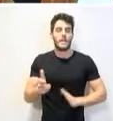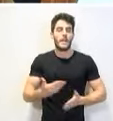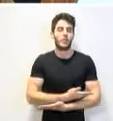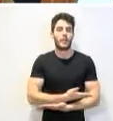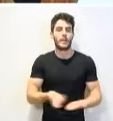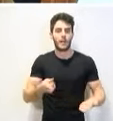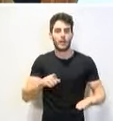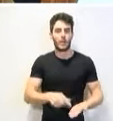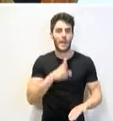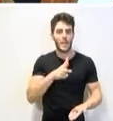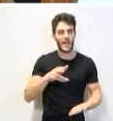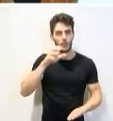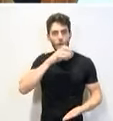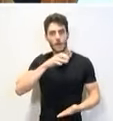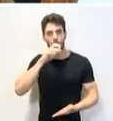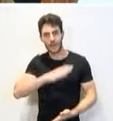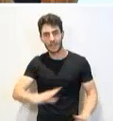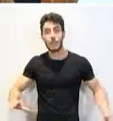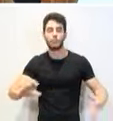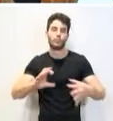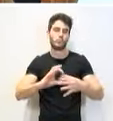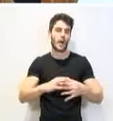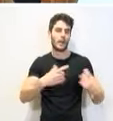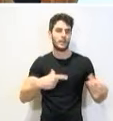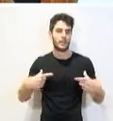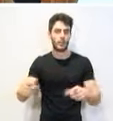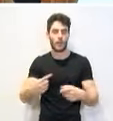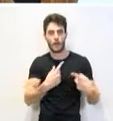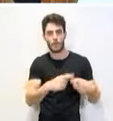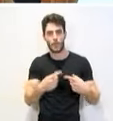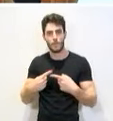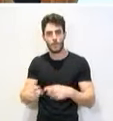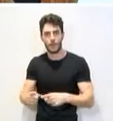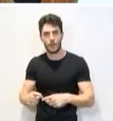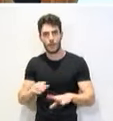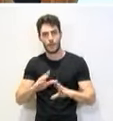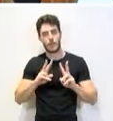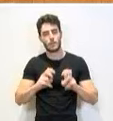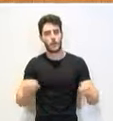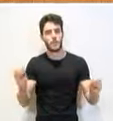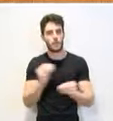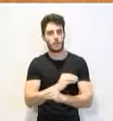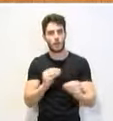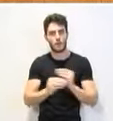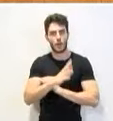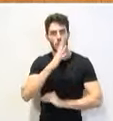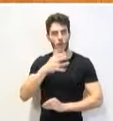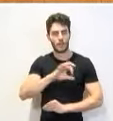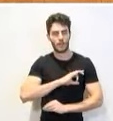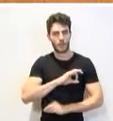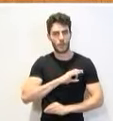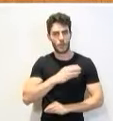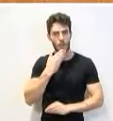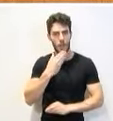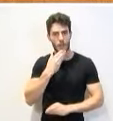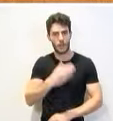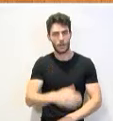derechos e intereses de distintos sectores que, en principio, estaban contrapuestos. Porque, señor García, decía